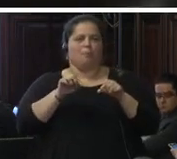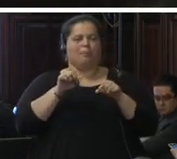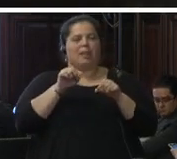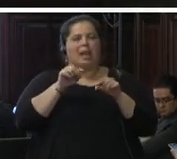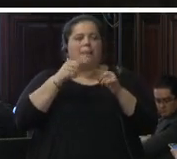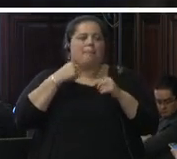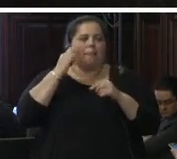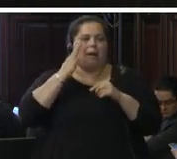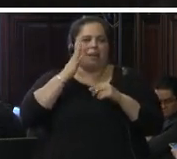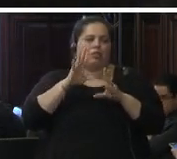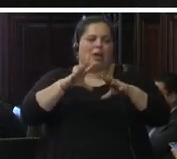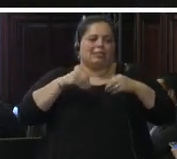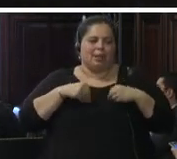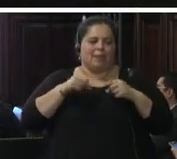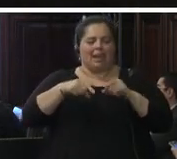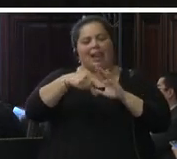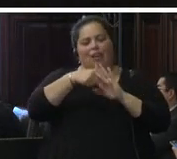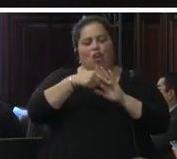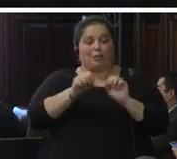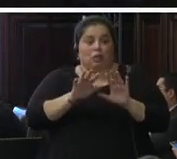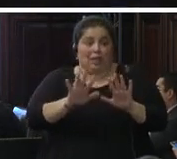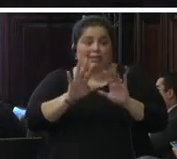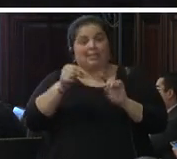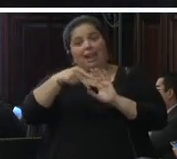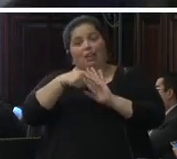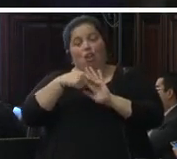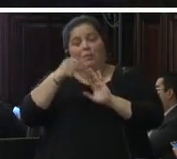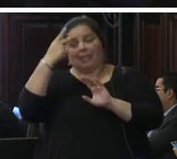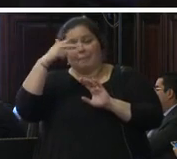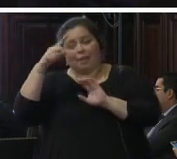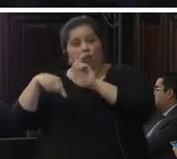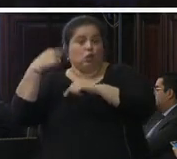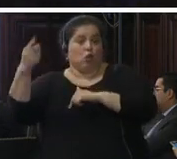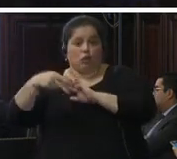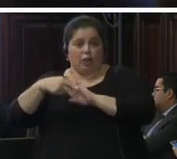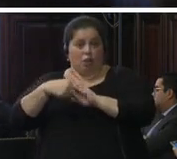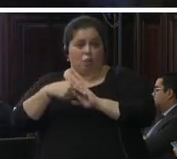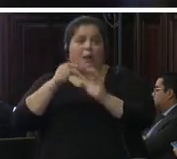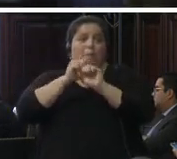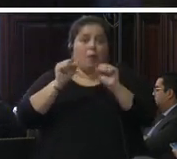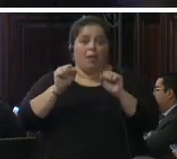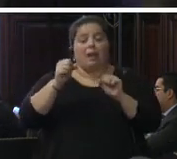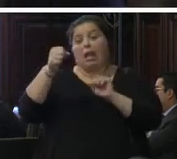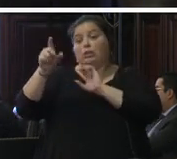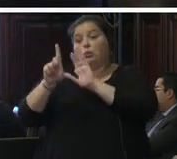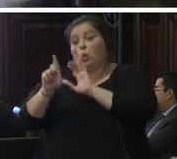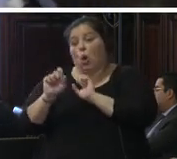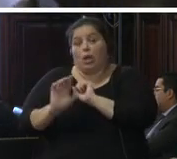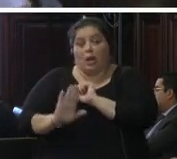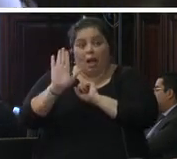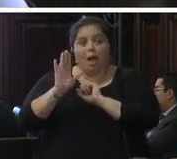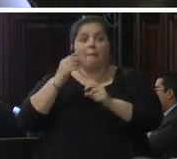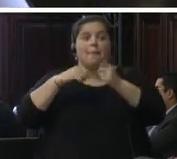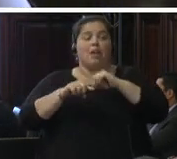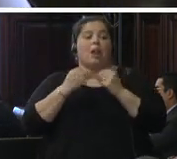las normas son esas y las normas en México son otras y pueden tener su lógica pero la pregunta sería cómo se puede